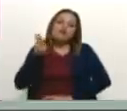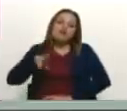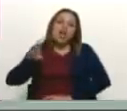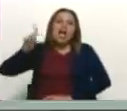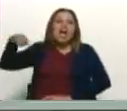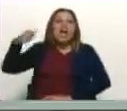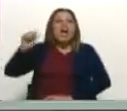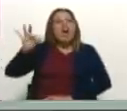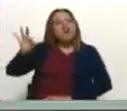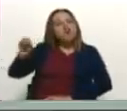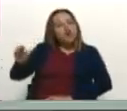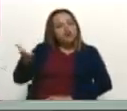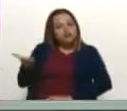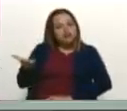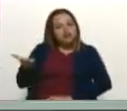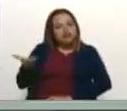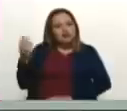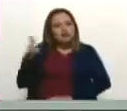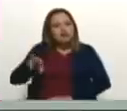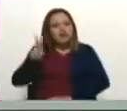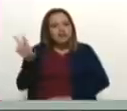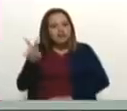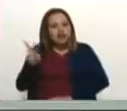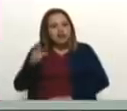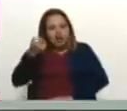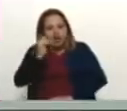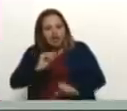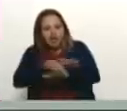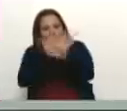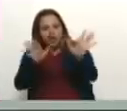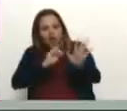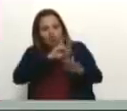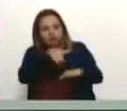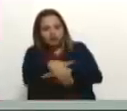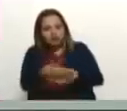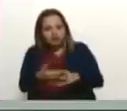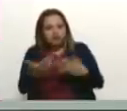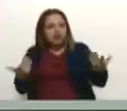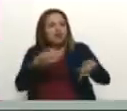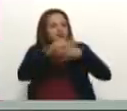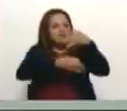En eso estamos claros, Jorge Rodríguez. ¿Qué dice el predispotenciario? Dame un comentario.